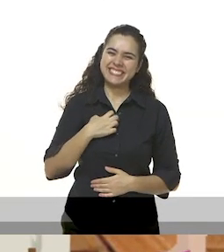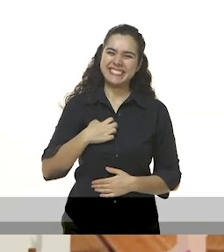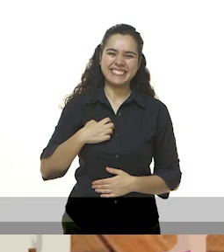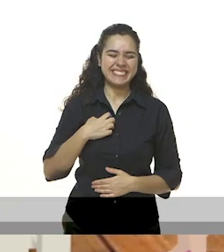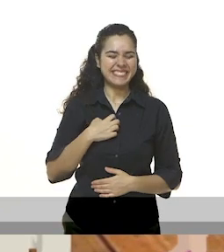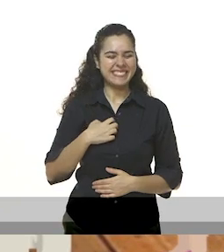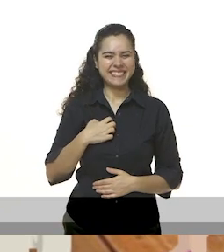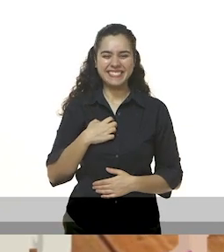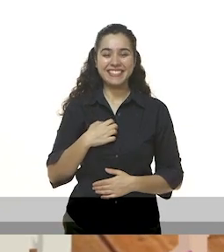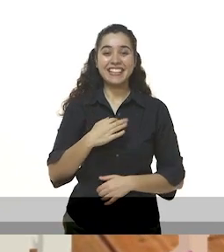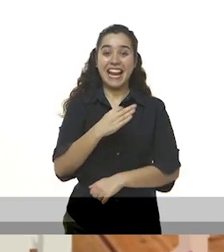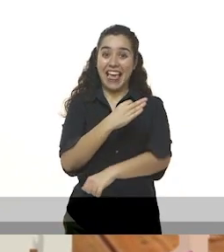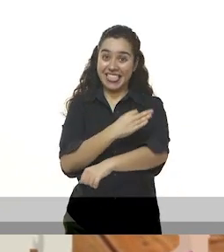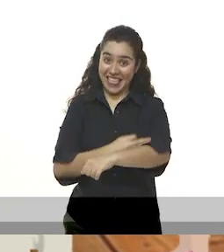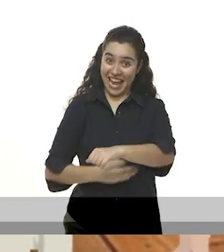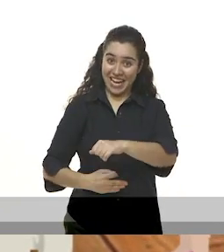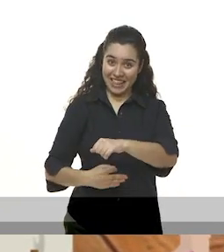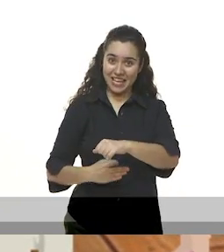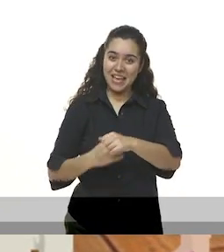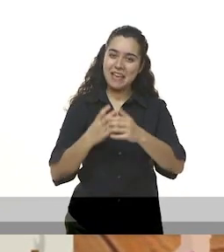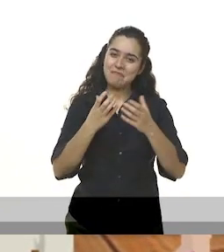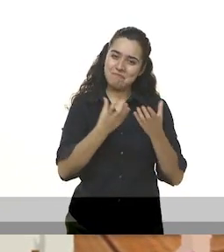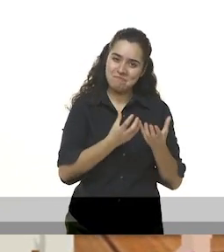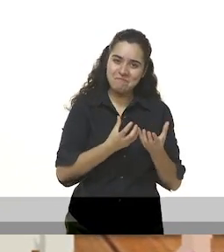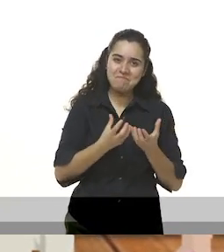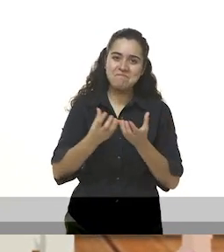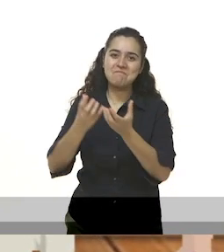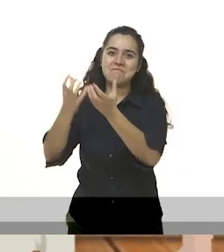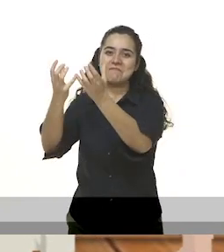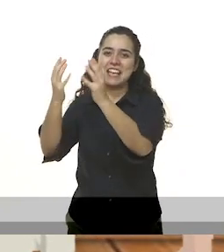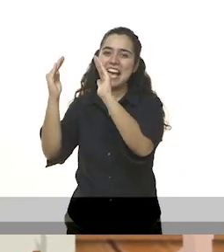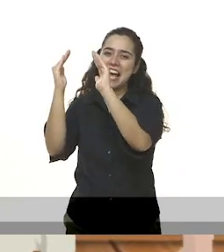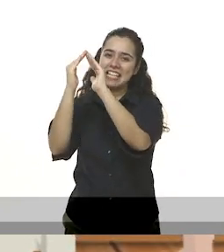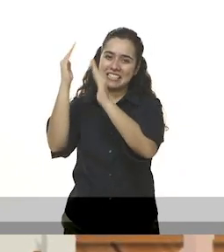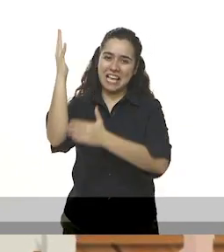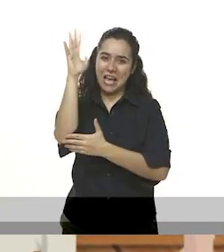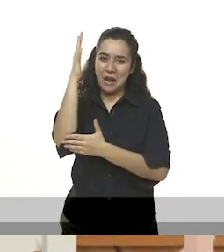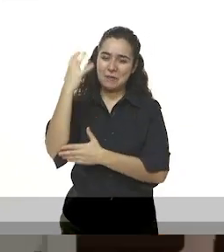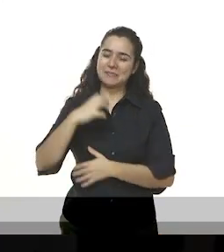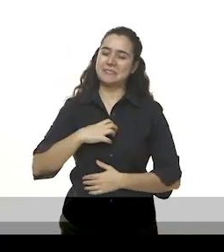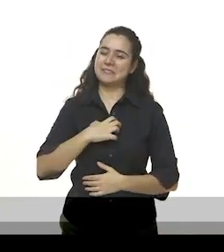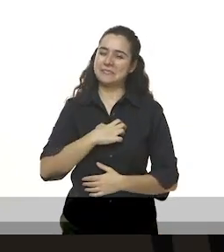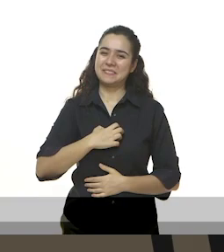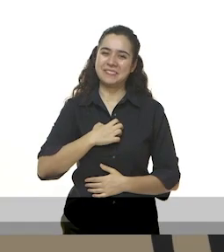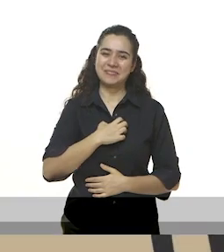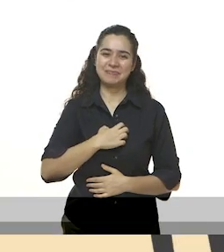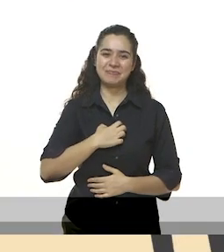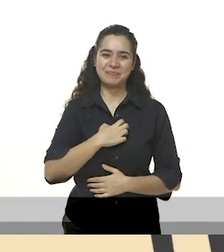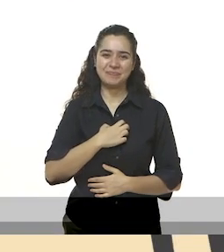tanta su alegría que por la tarde se reunieron en la casa del árbol para celebrar junto con Max.